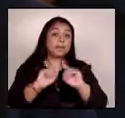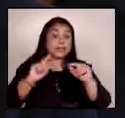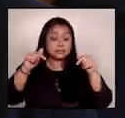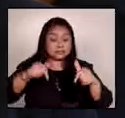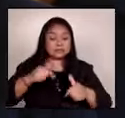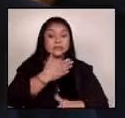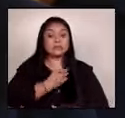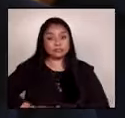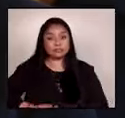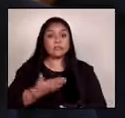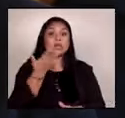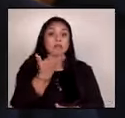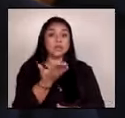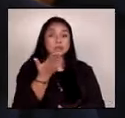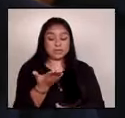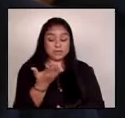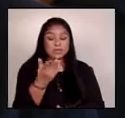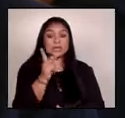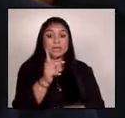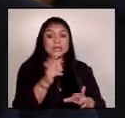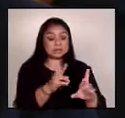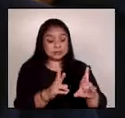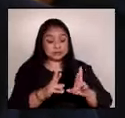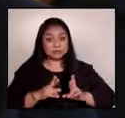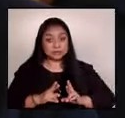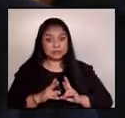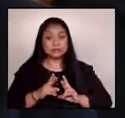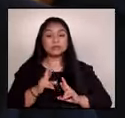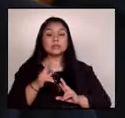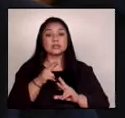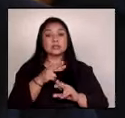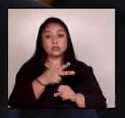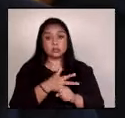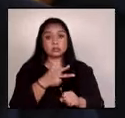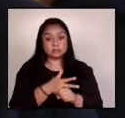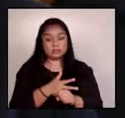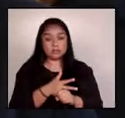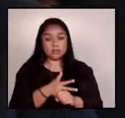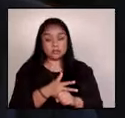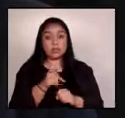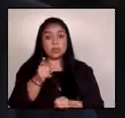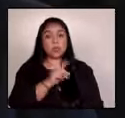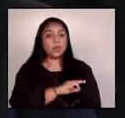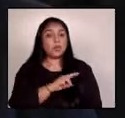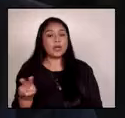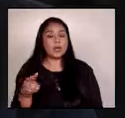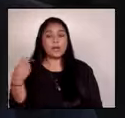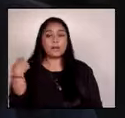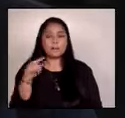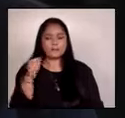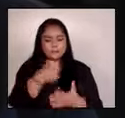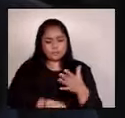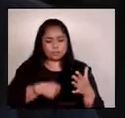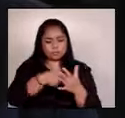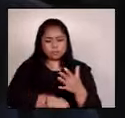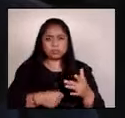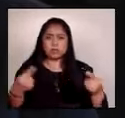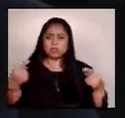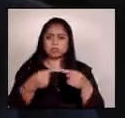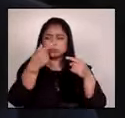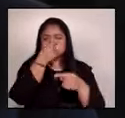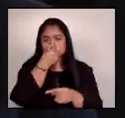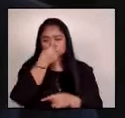ha pedido y ha recibido del pueblo de Guatemala un mandato para luchar contra la corrupción y